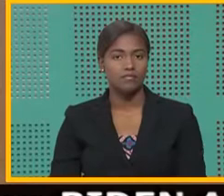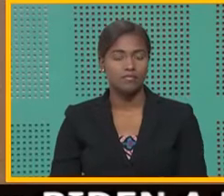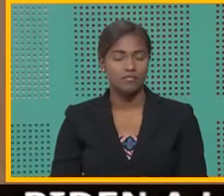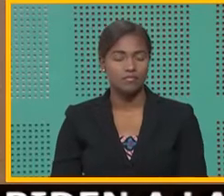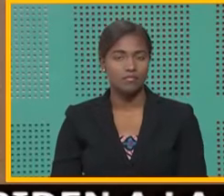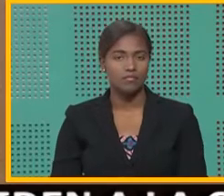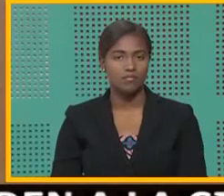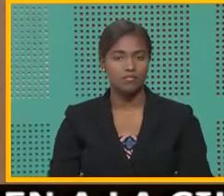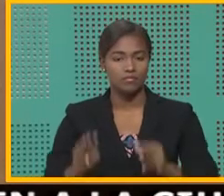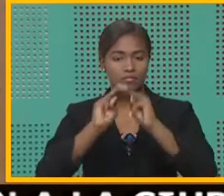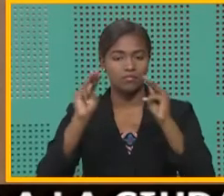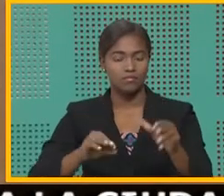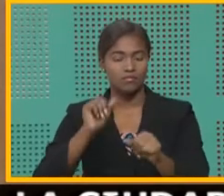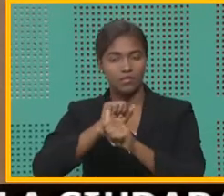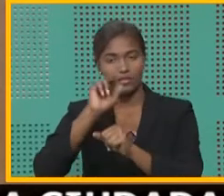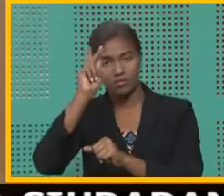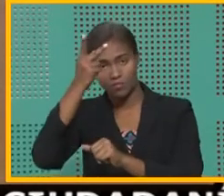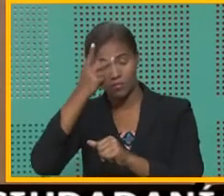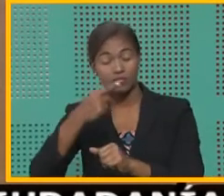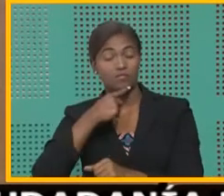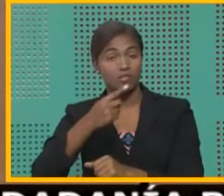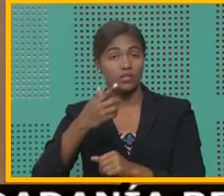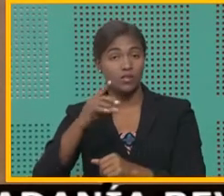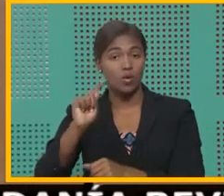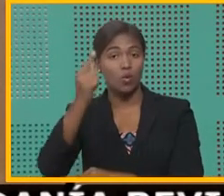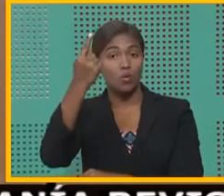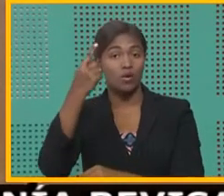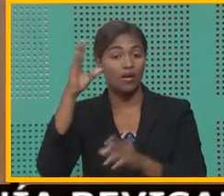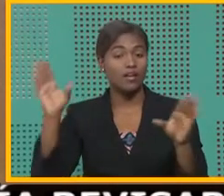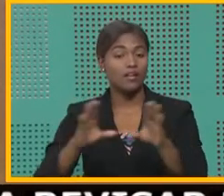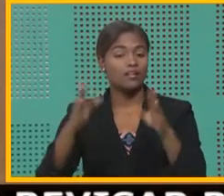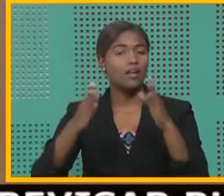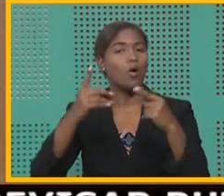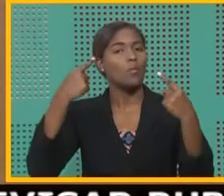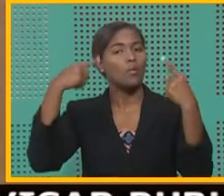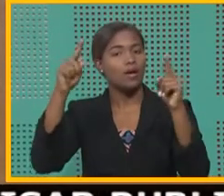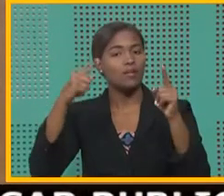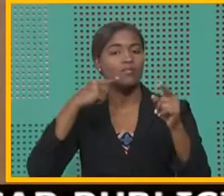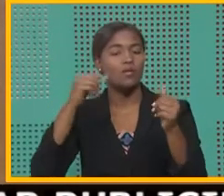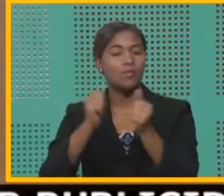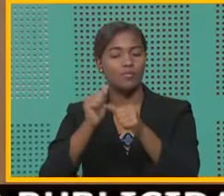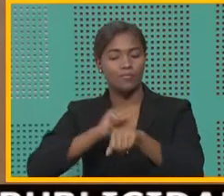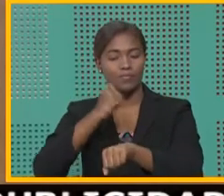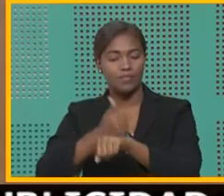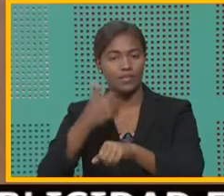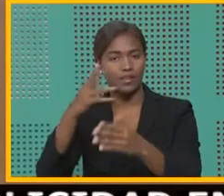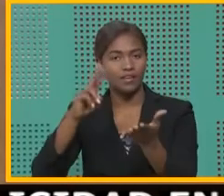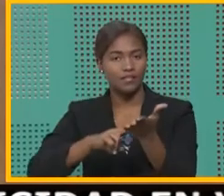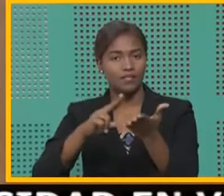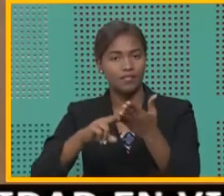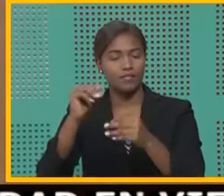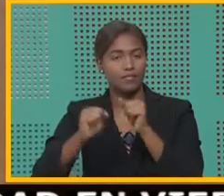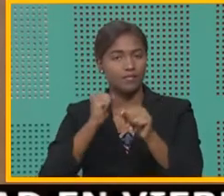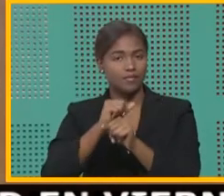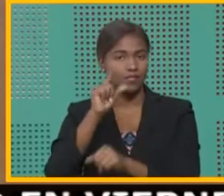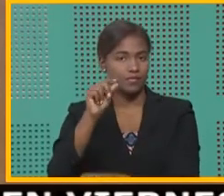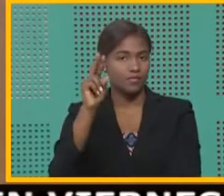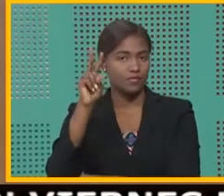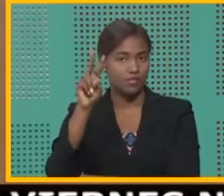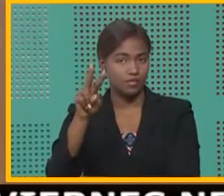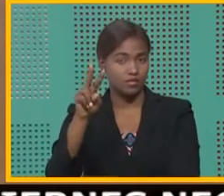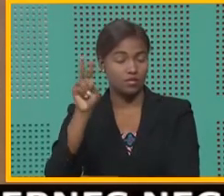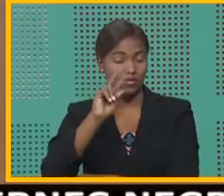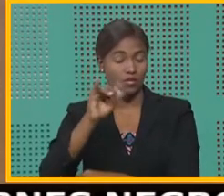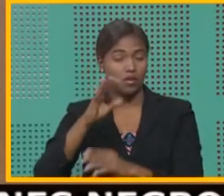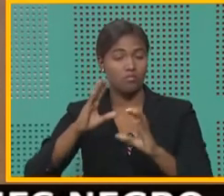El Ministerio de Obras Públicas asegura que lo único que está haciendo es cumplir con un contrato que fue firmado en el 2002 y refrendado